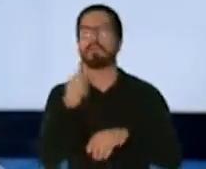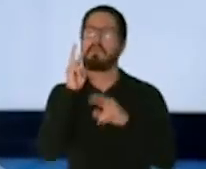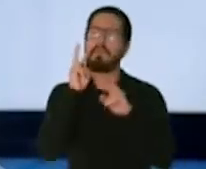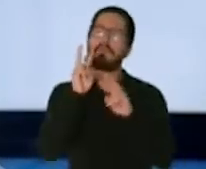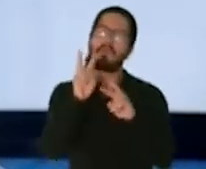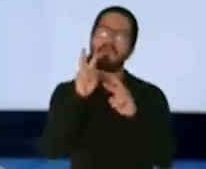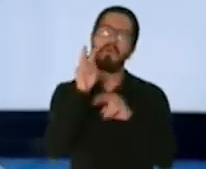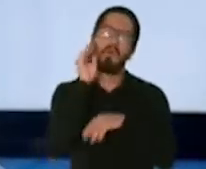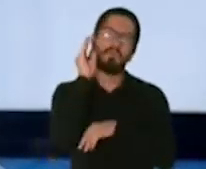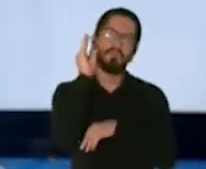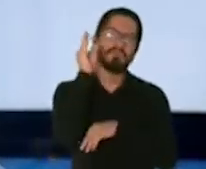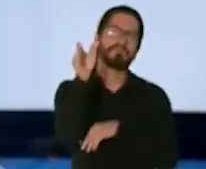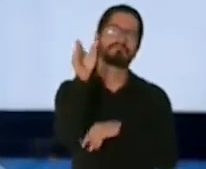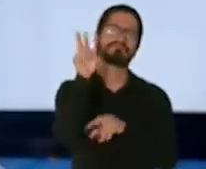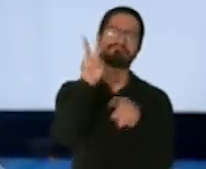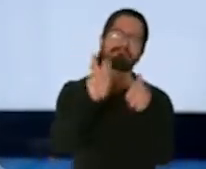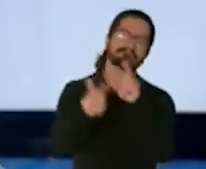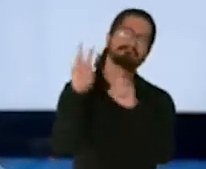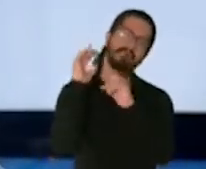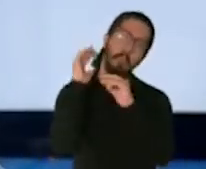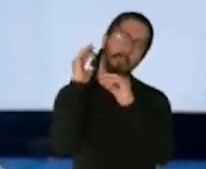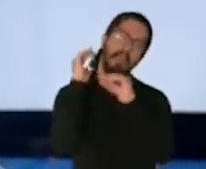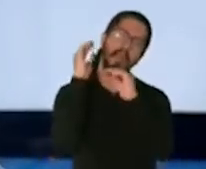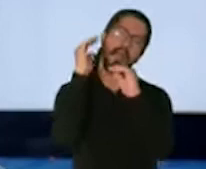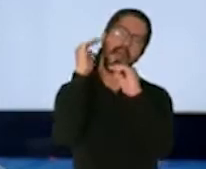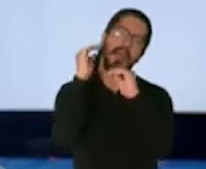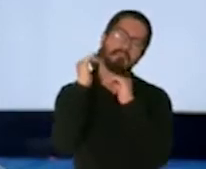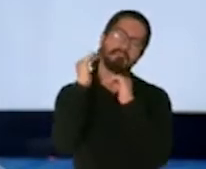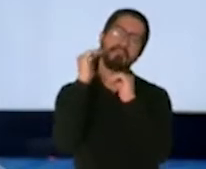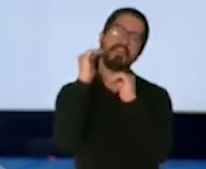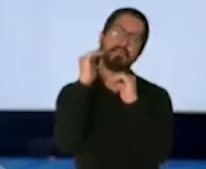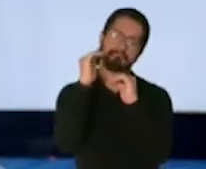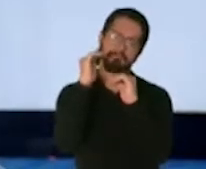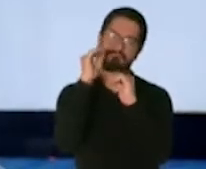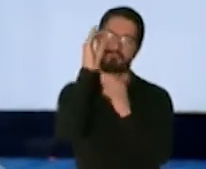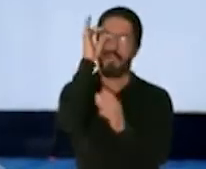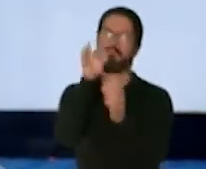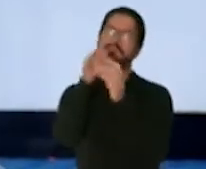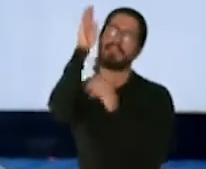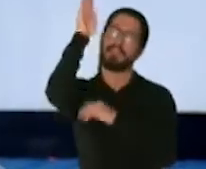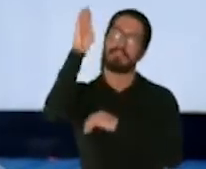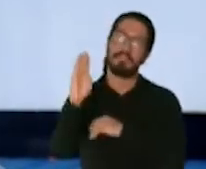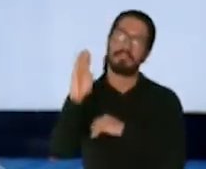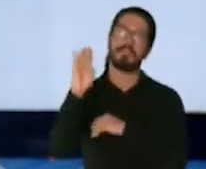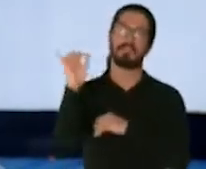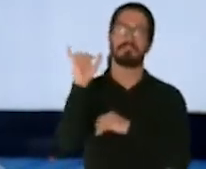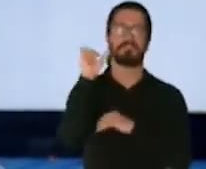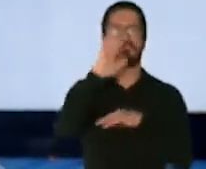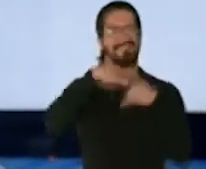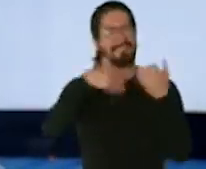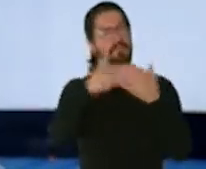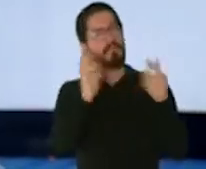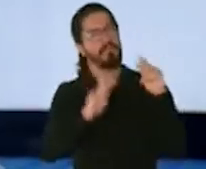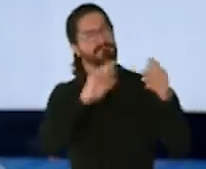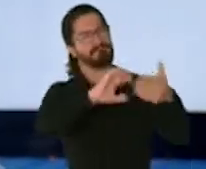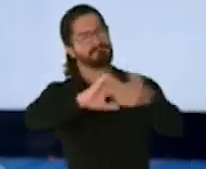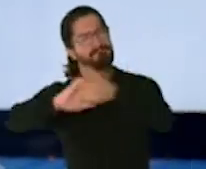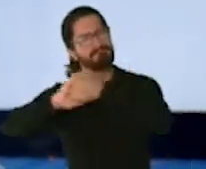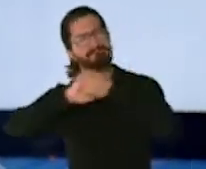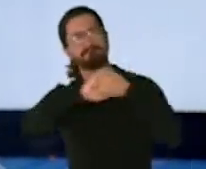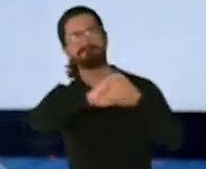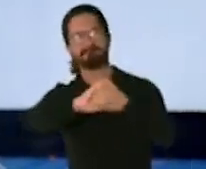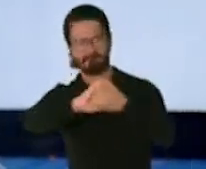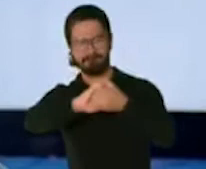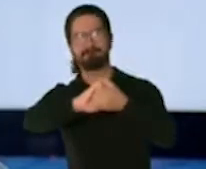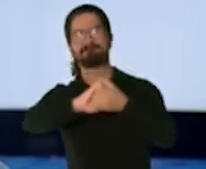esperanza, esperanza y fe en Dios y en nuestra capacidad colectiva, para hacer lo que tenemos que hacer,